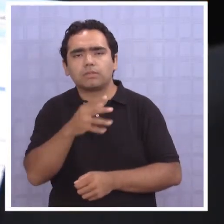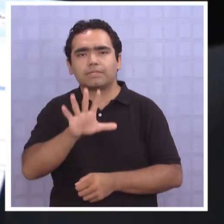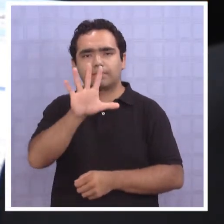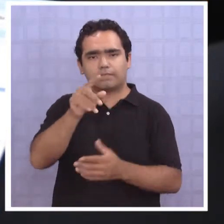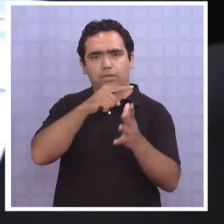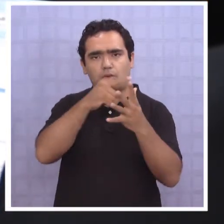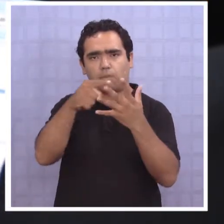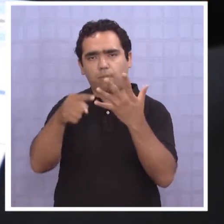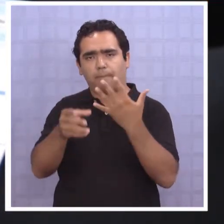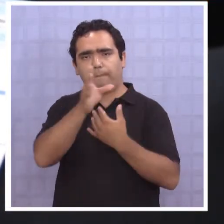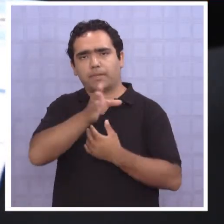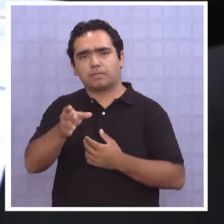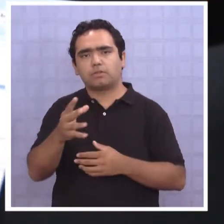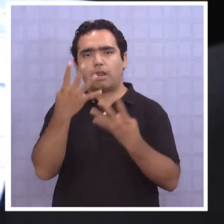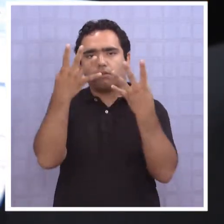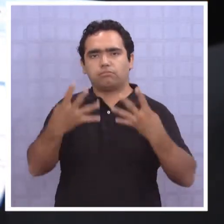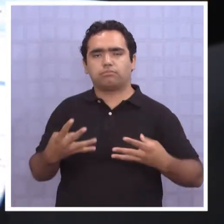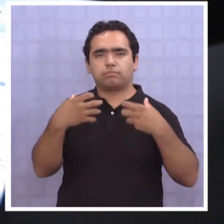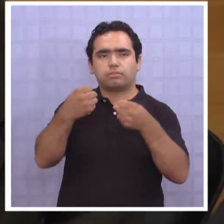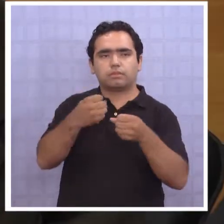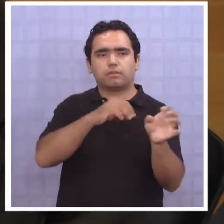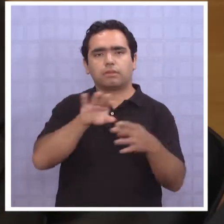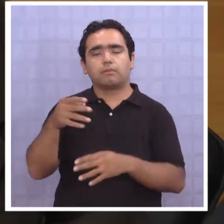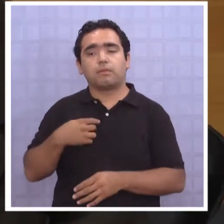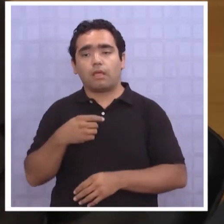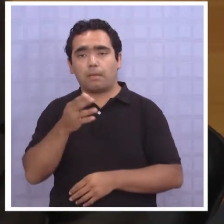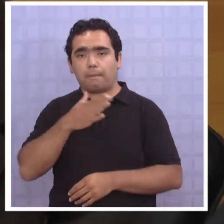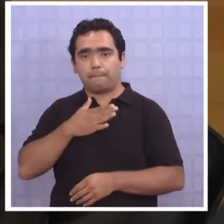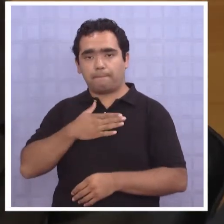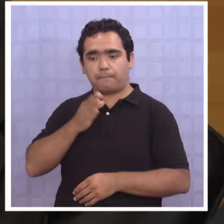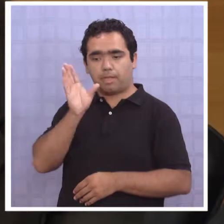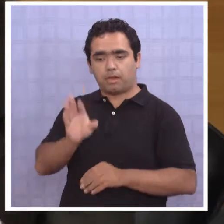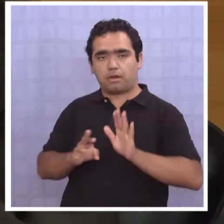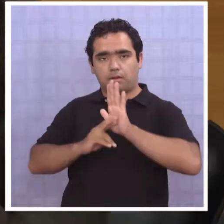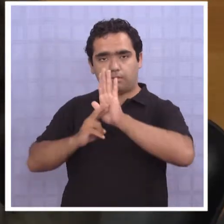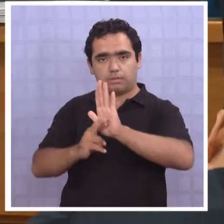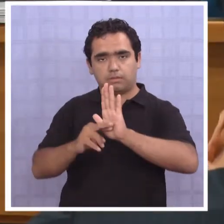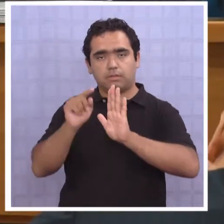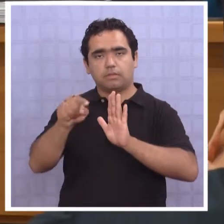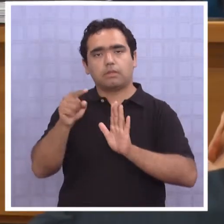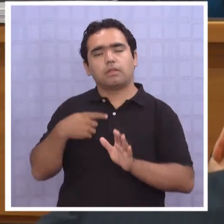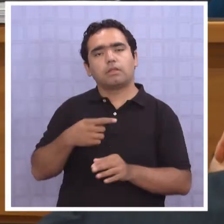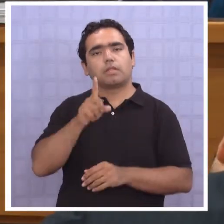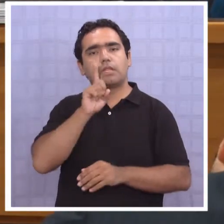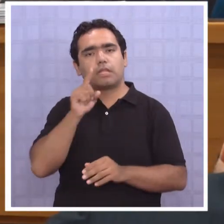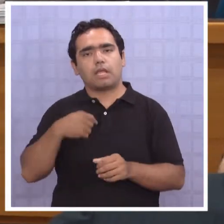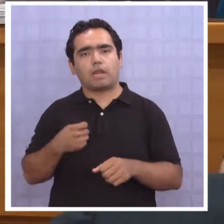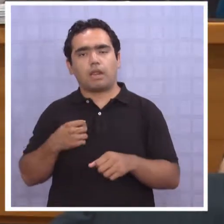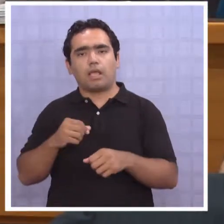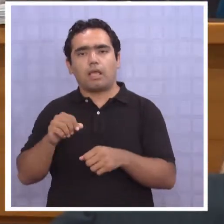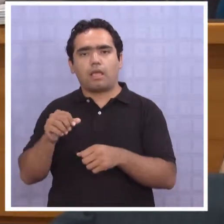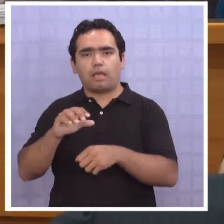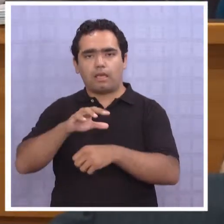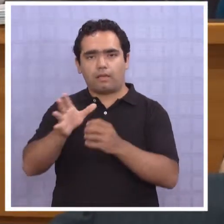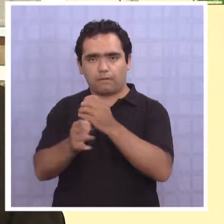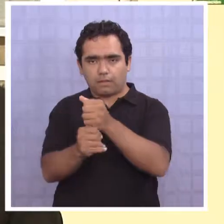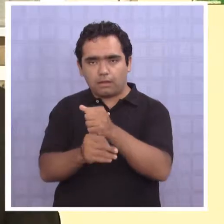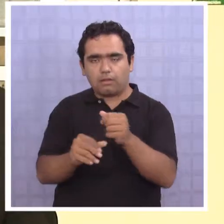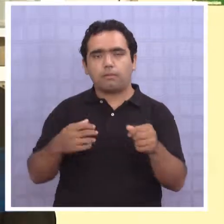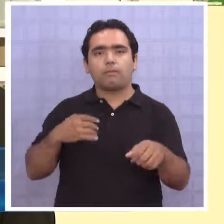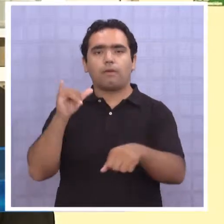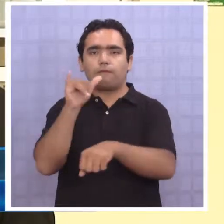imputados privados de libertad. Mi representado actualmente enfrenta los cargos de asociación ilícita, fraude al fisco,